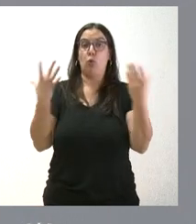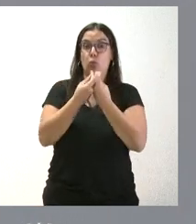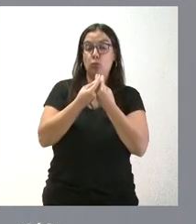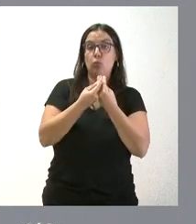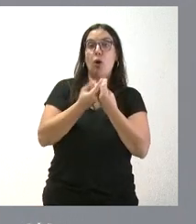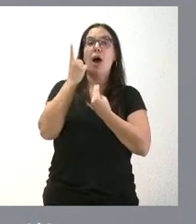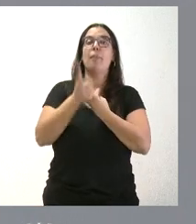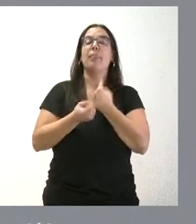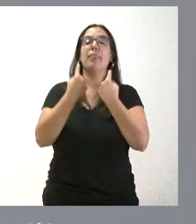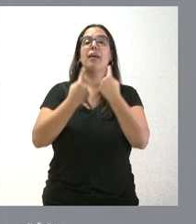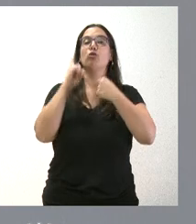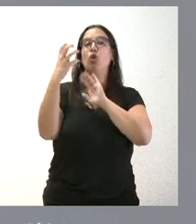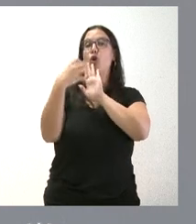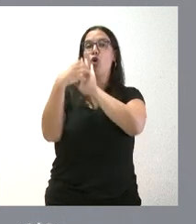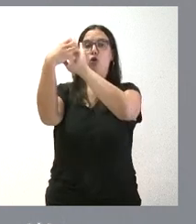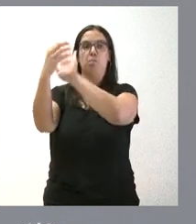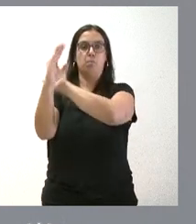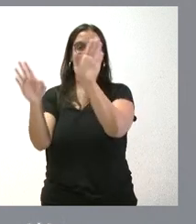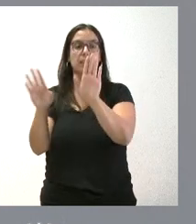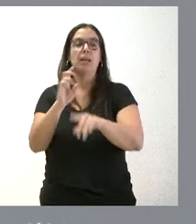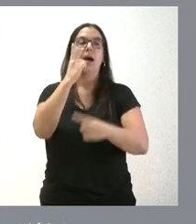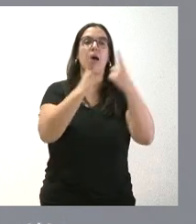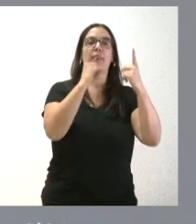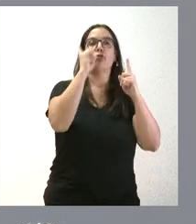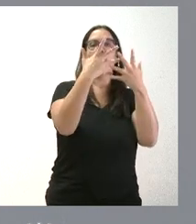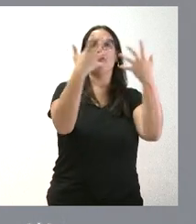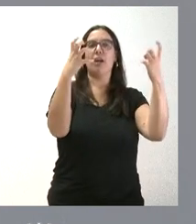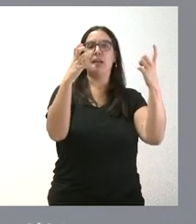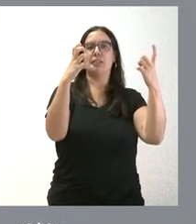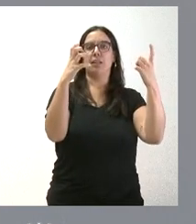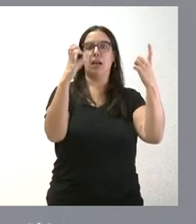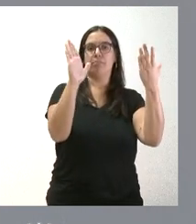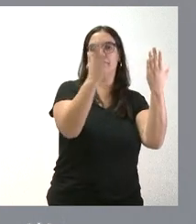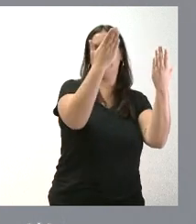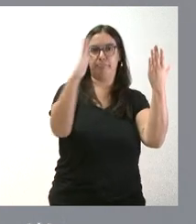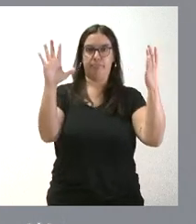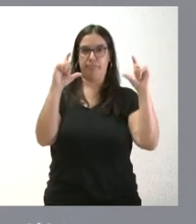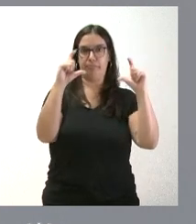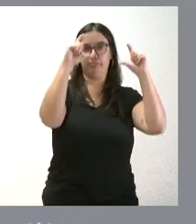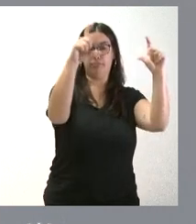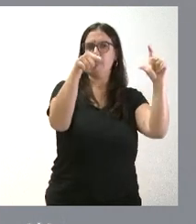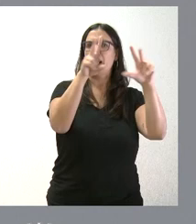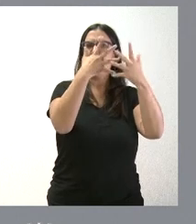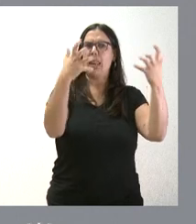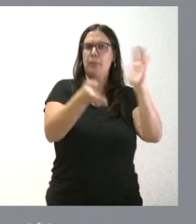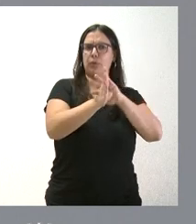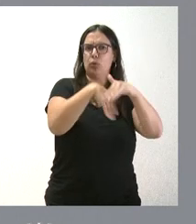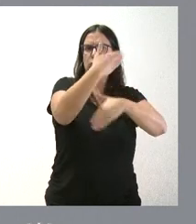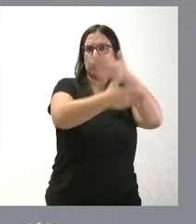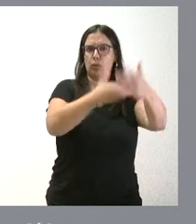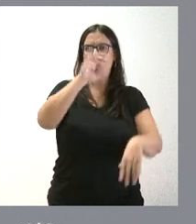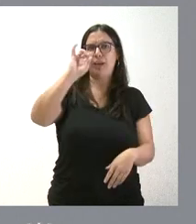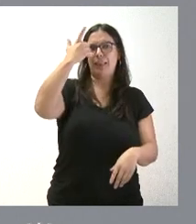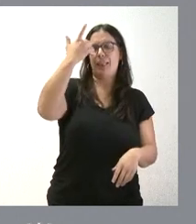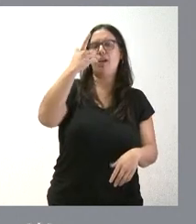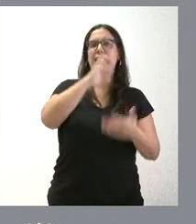veces el logo aislado singularmente y otras veces el lema. El lema sigue plenamente operativo. La idea de Castilla y León